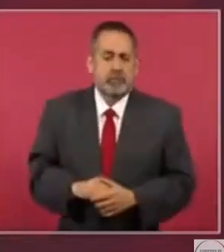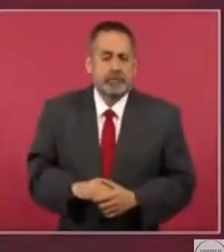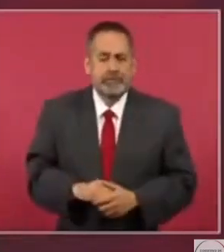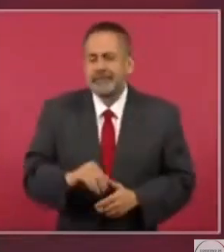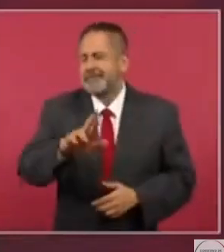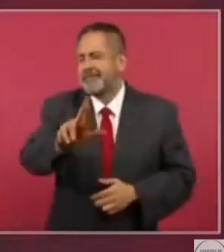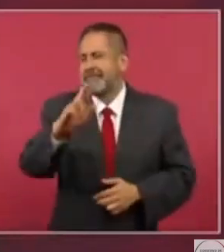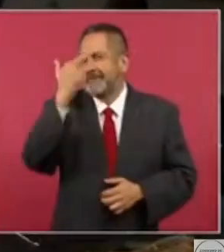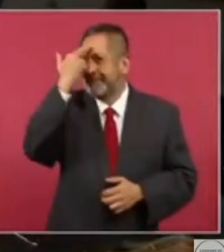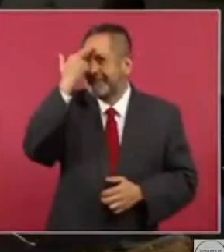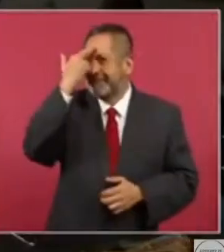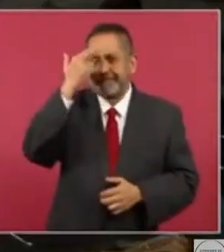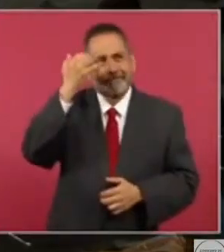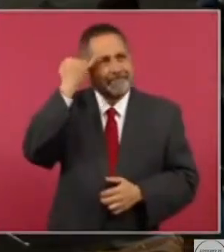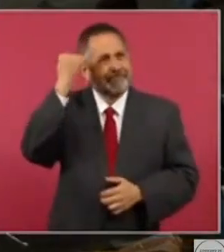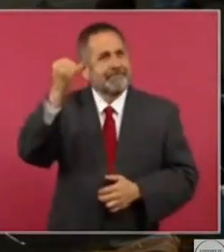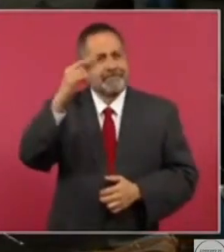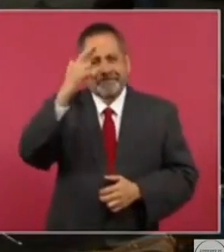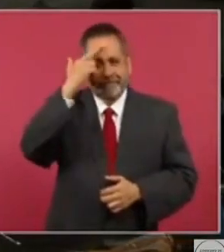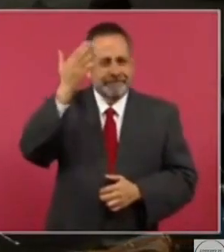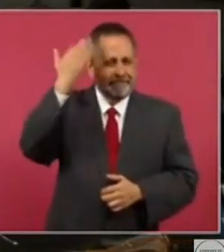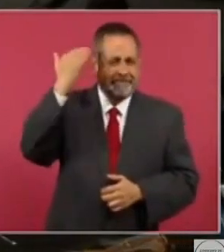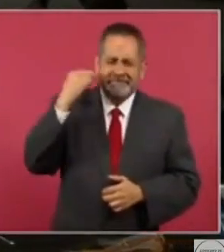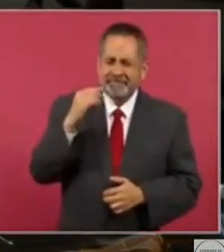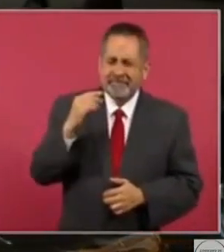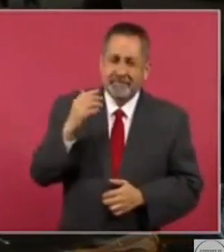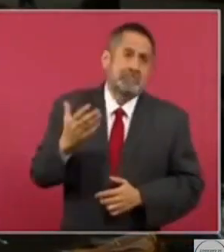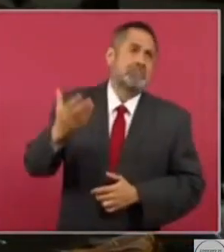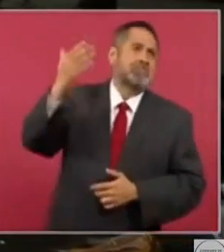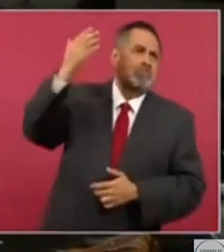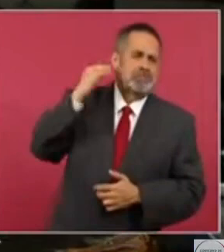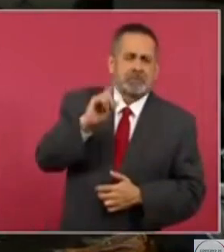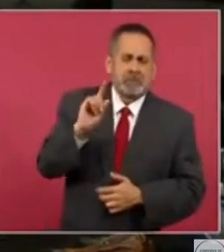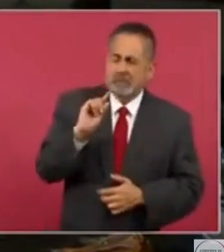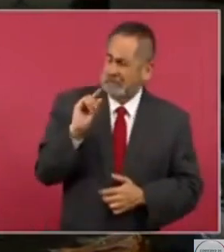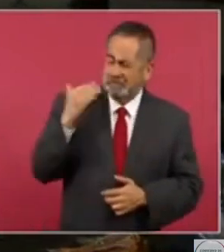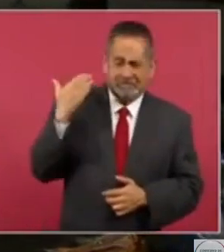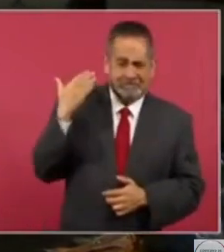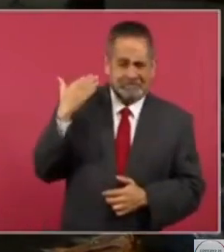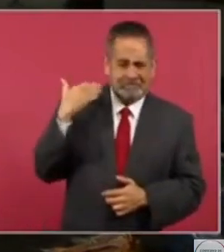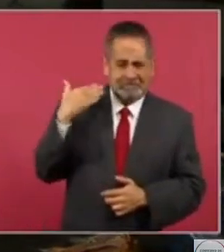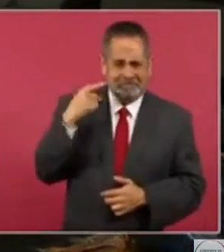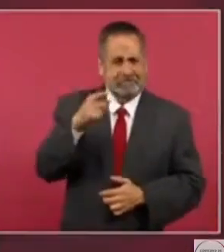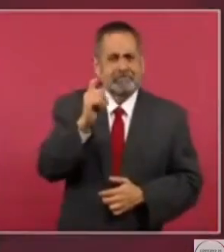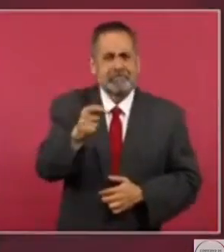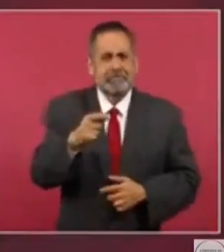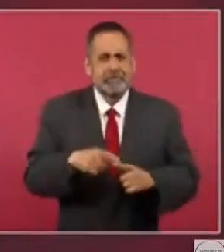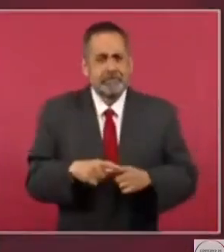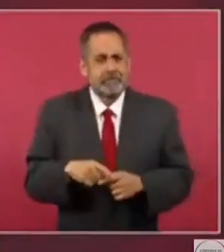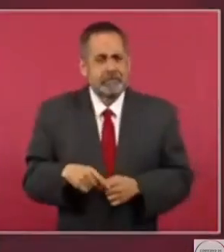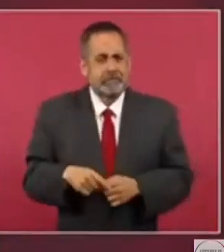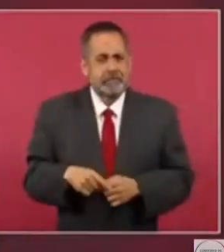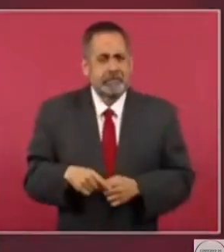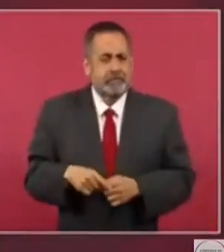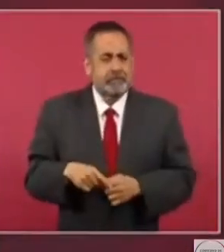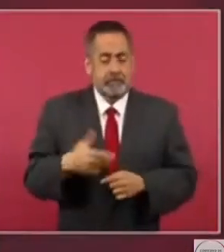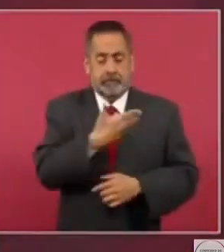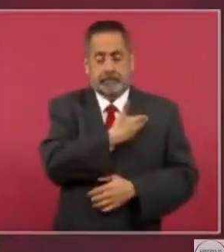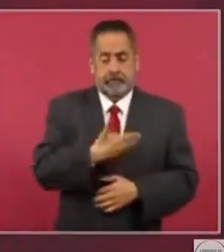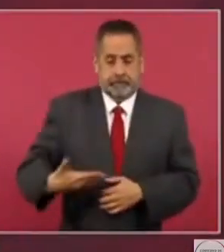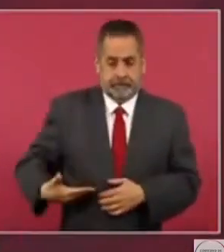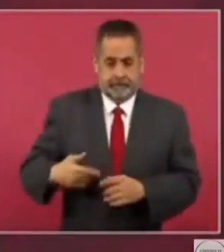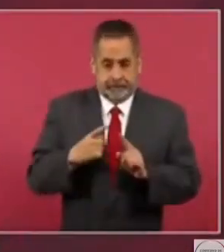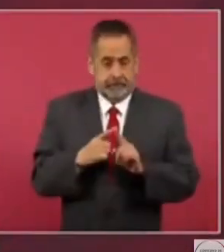hubo una vez, no hace mucho, un hermano de un presidente